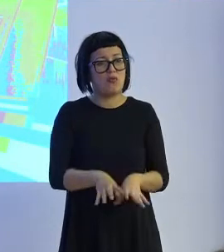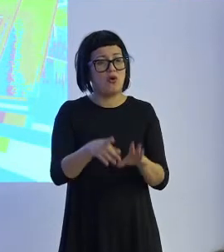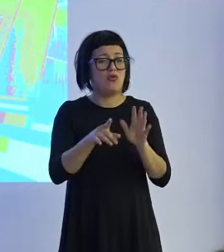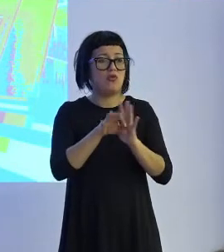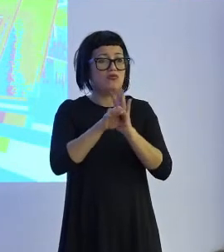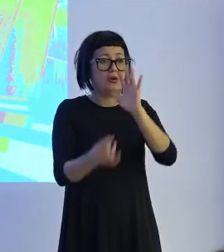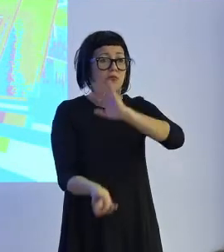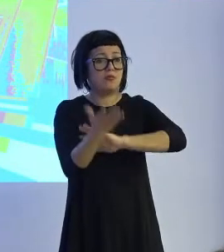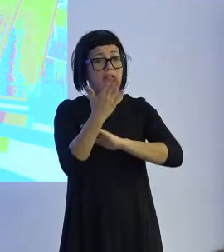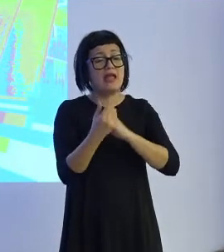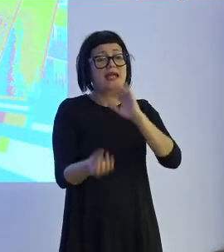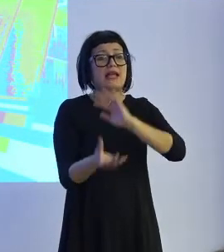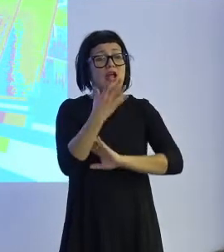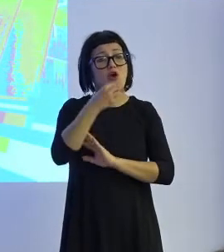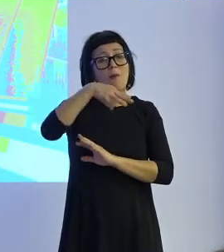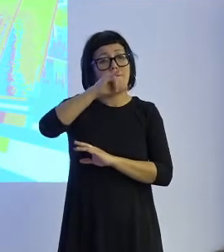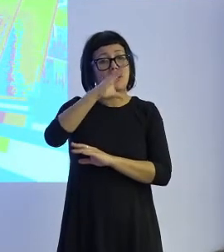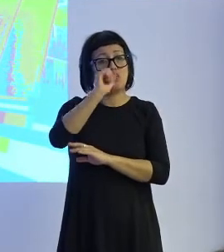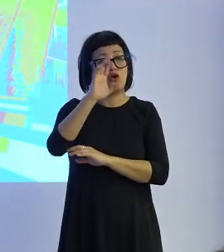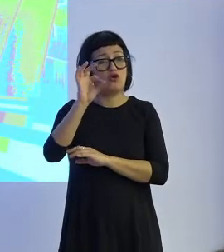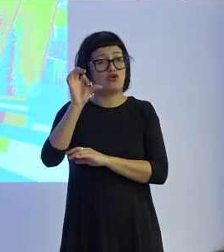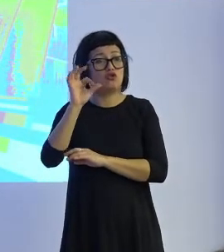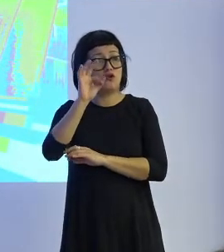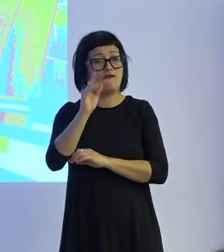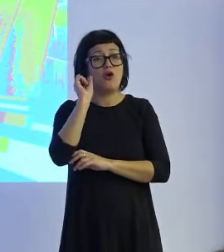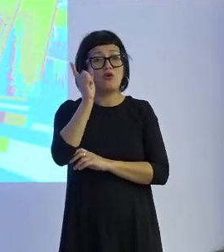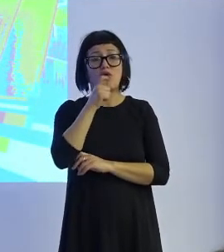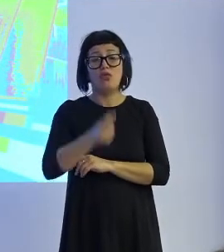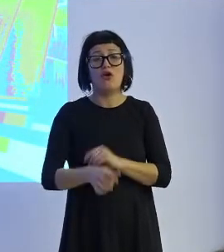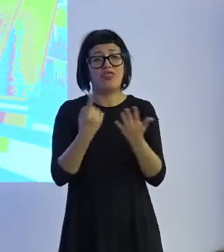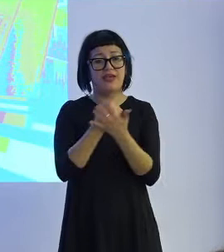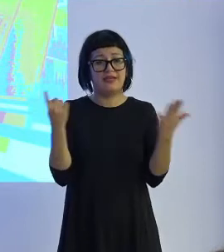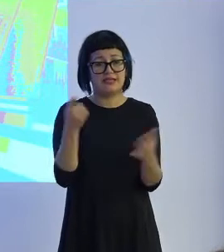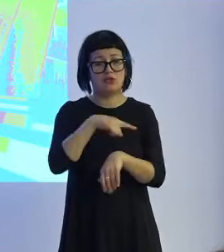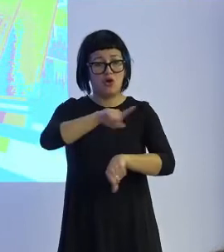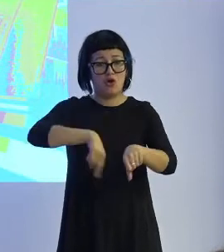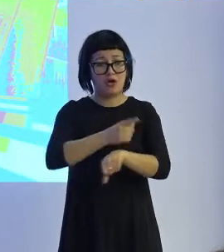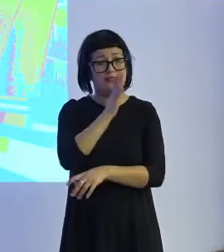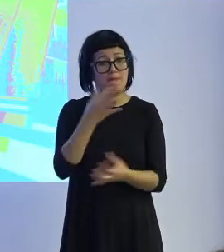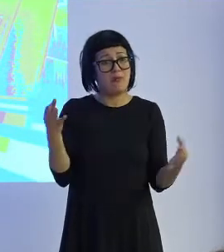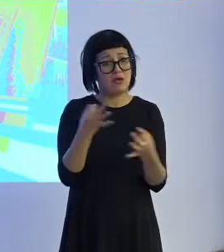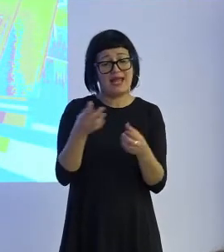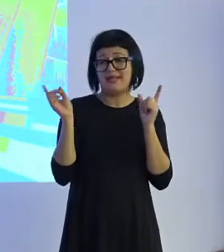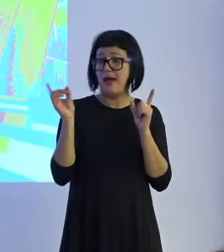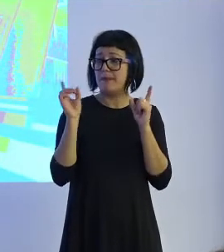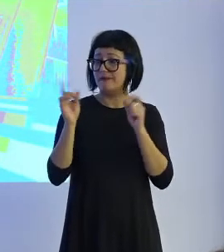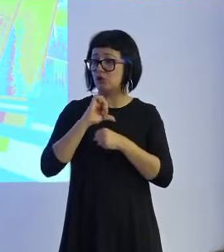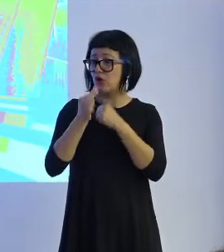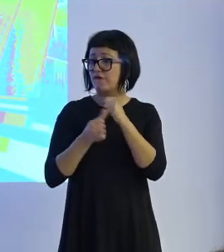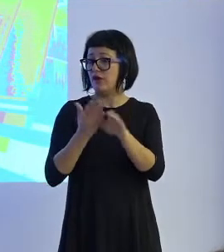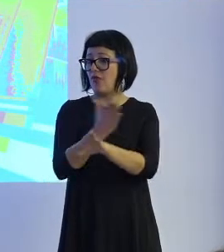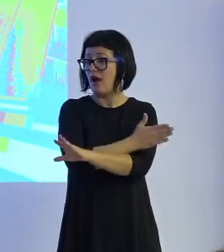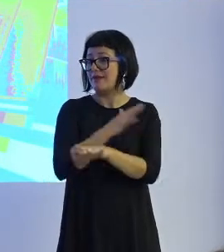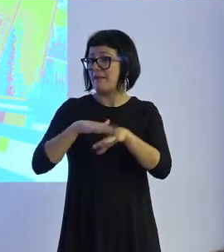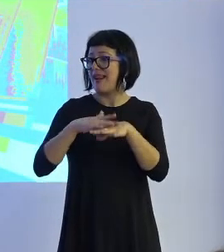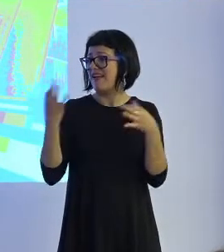que creó Microsoft y que no duró más de 16 horas. ¿Por qué? Porque estaba previsto y estaba configurado para que